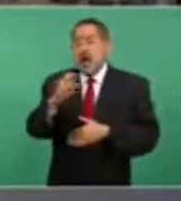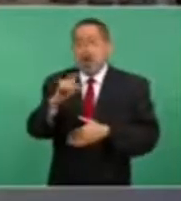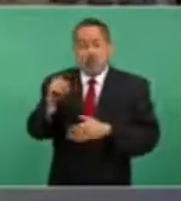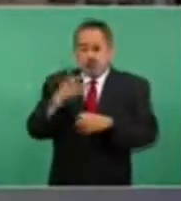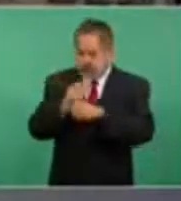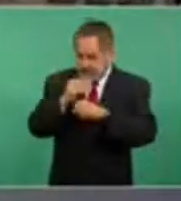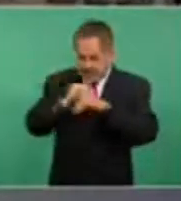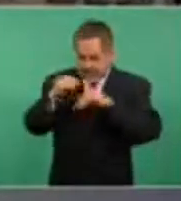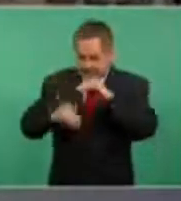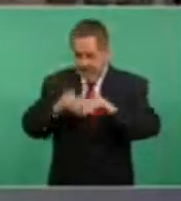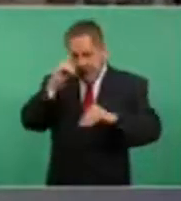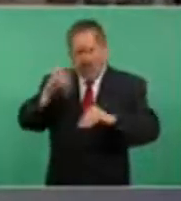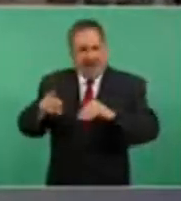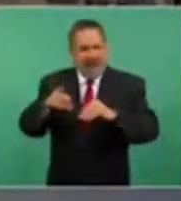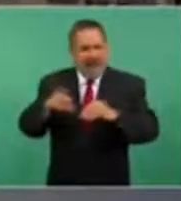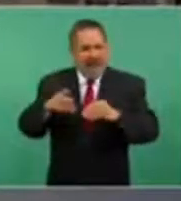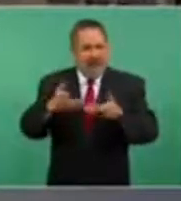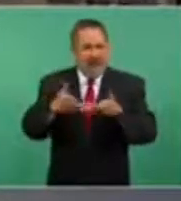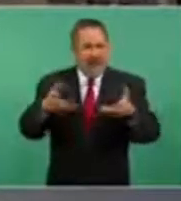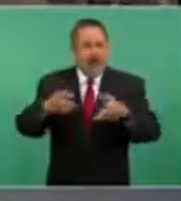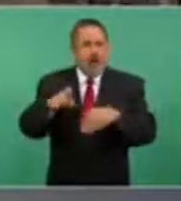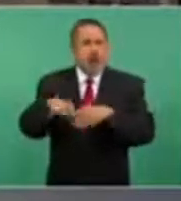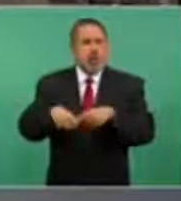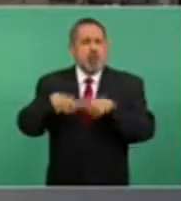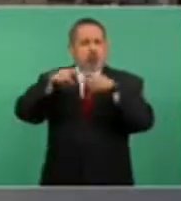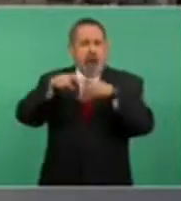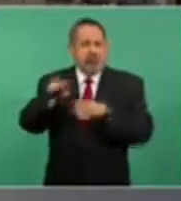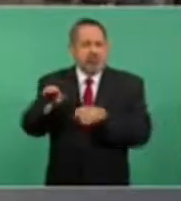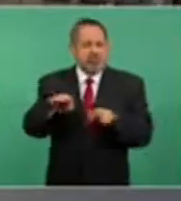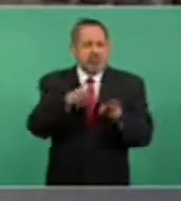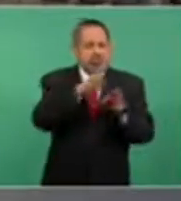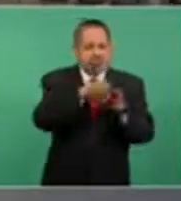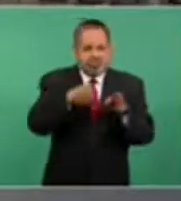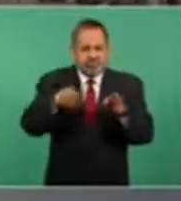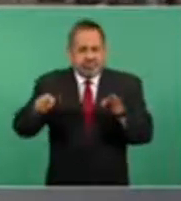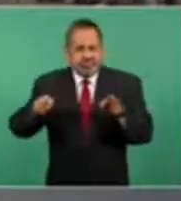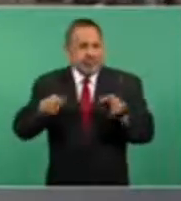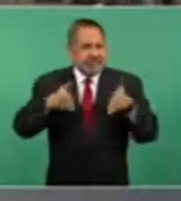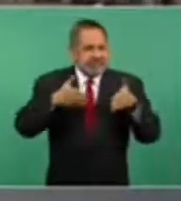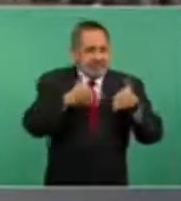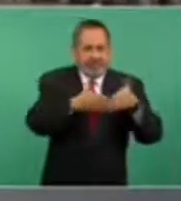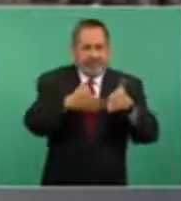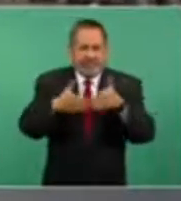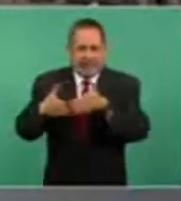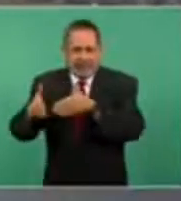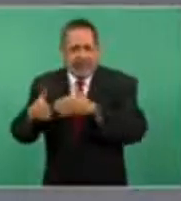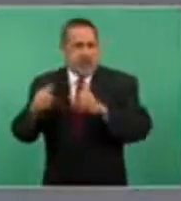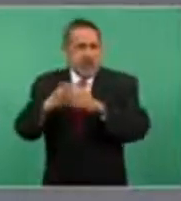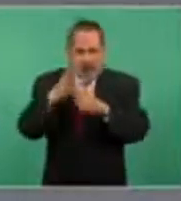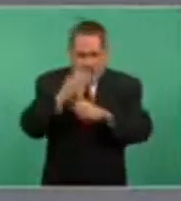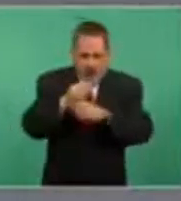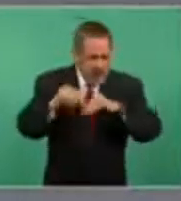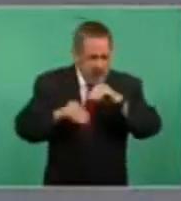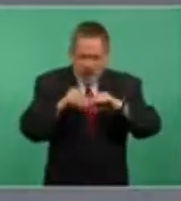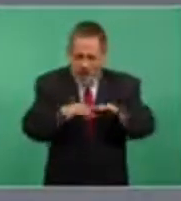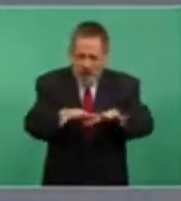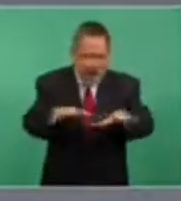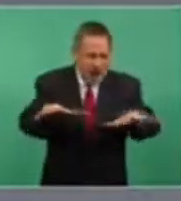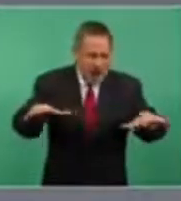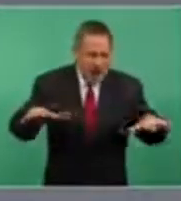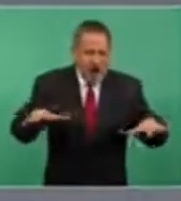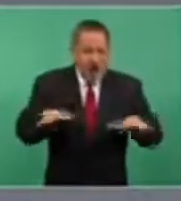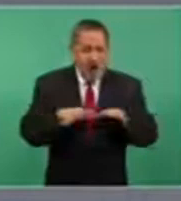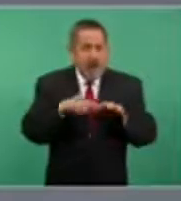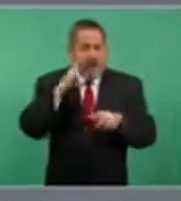patios de contenedores y almacenes y con la construcción de un rompeolas de un kilómetro y medio